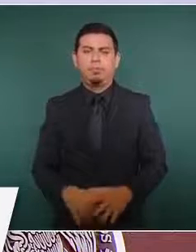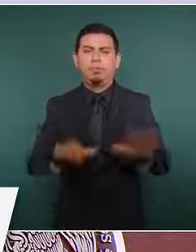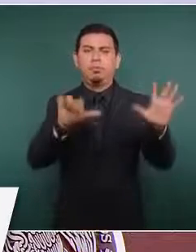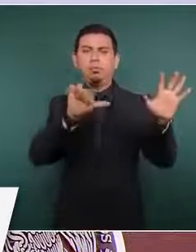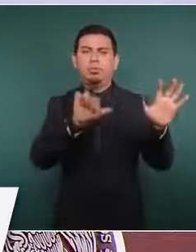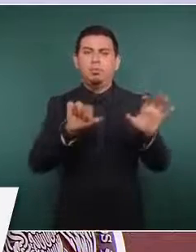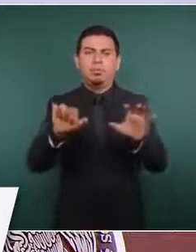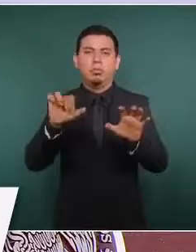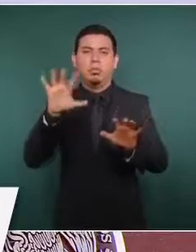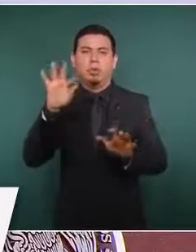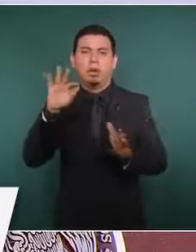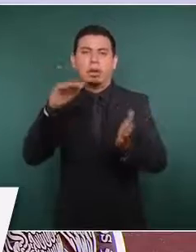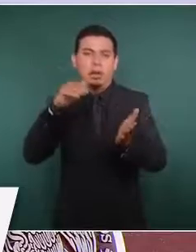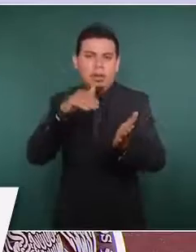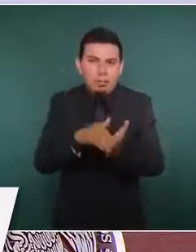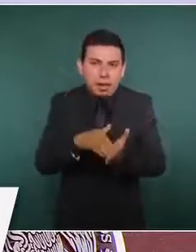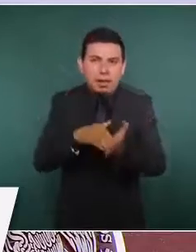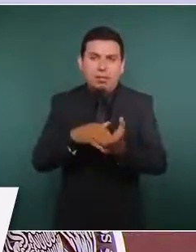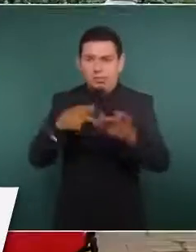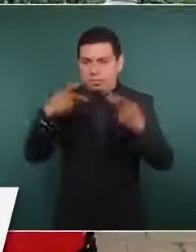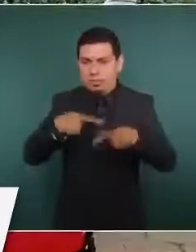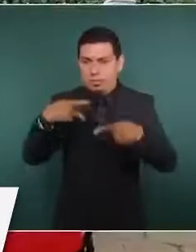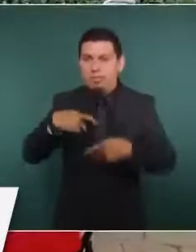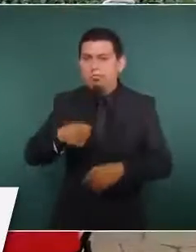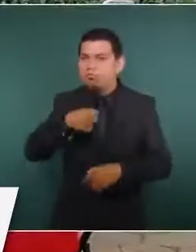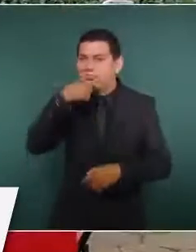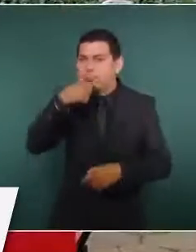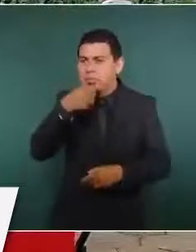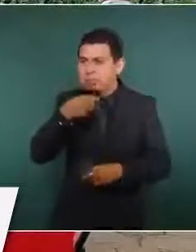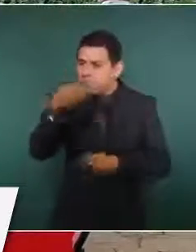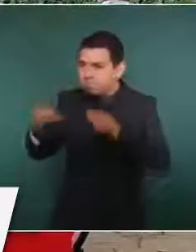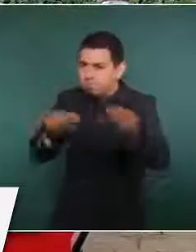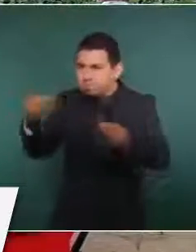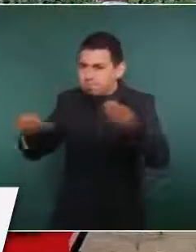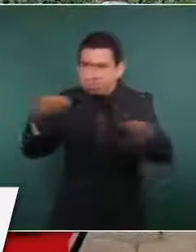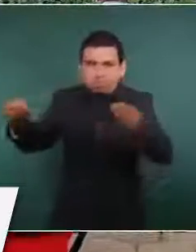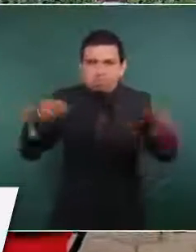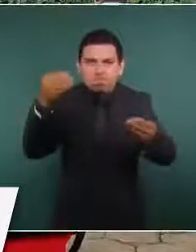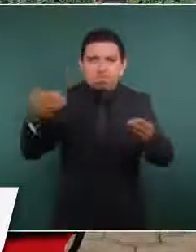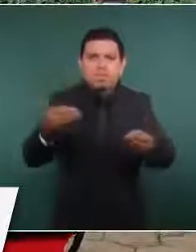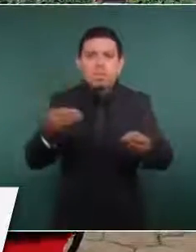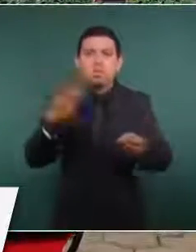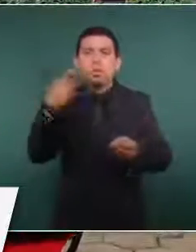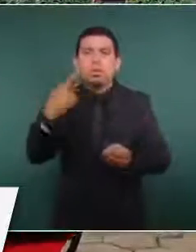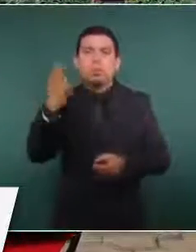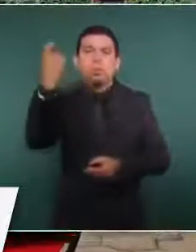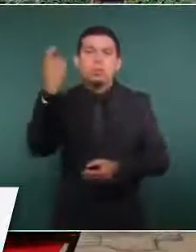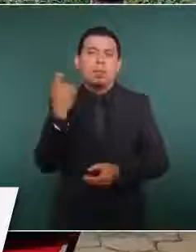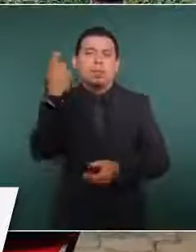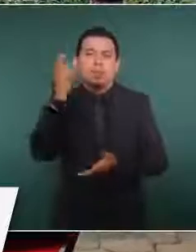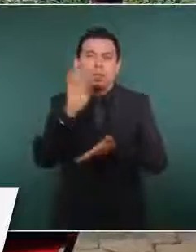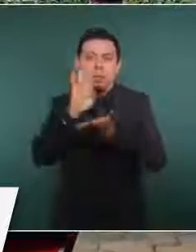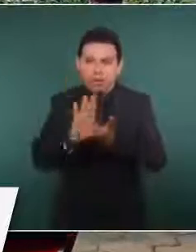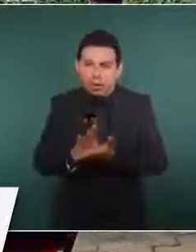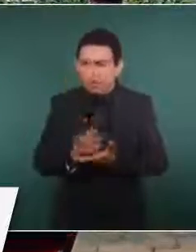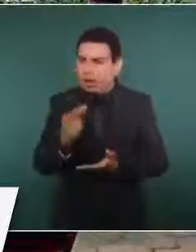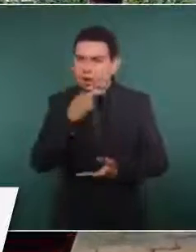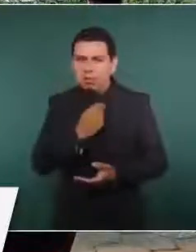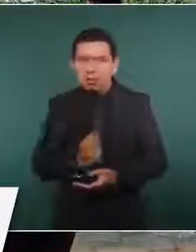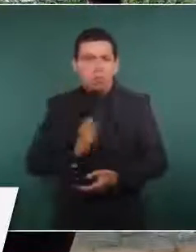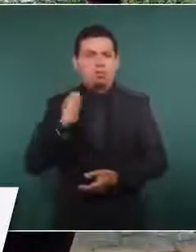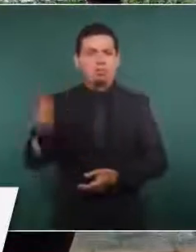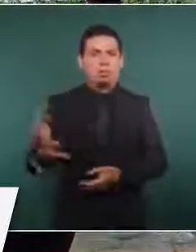340 mil, se les están dando sus pensiones anticipadas,